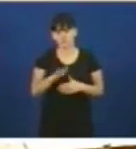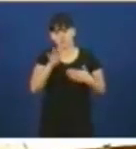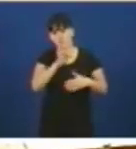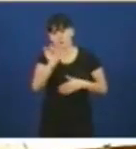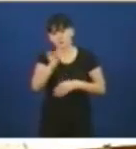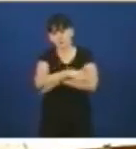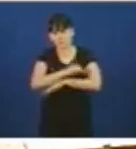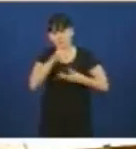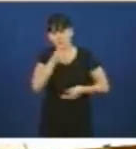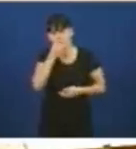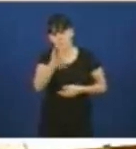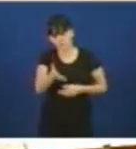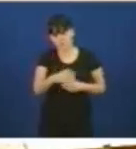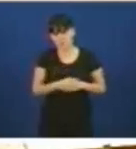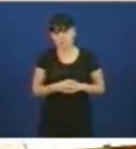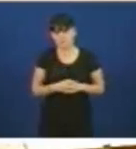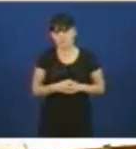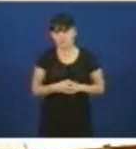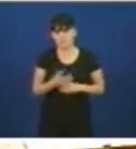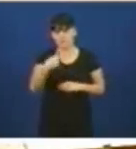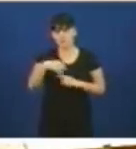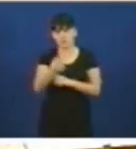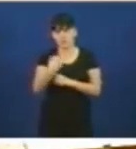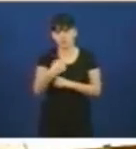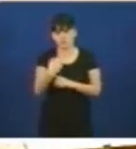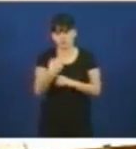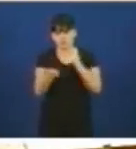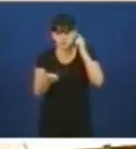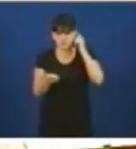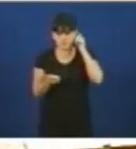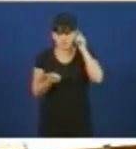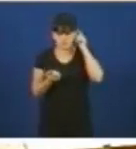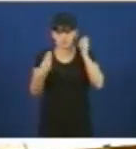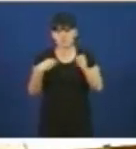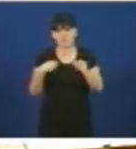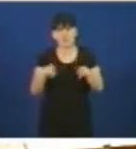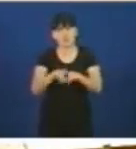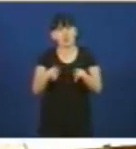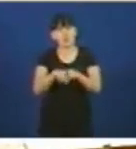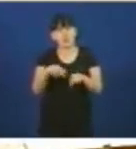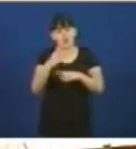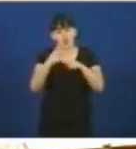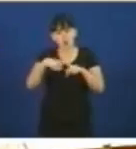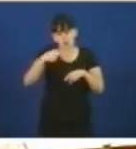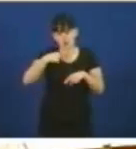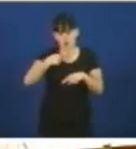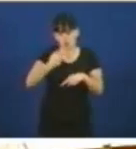pero non recibe e cando digo non nos foi caso non há cosa que diga este diputado dio o voi